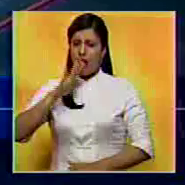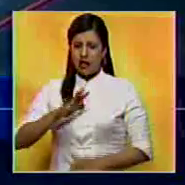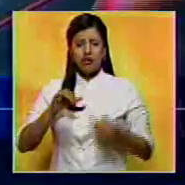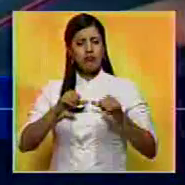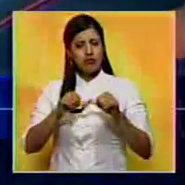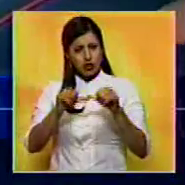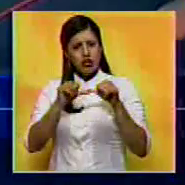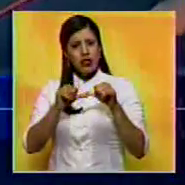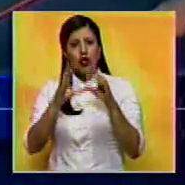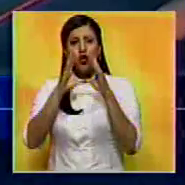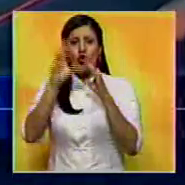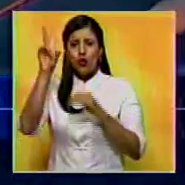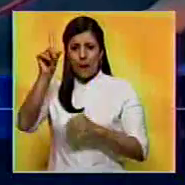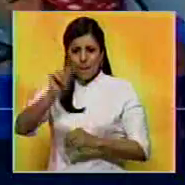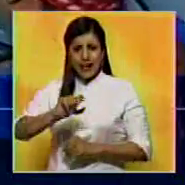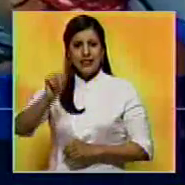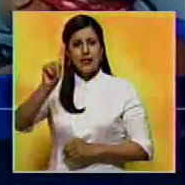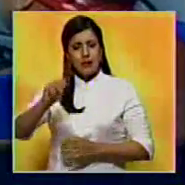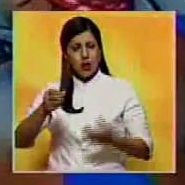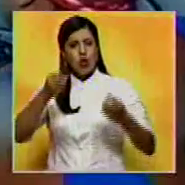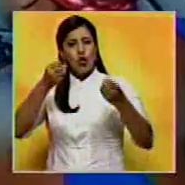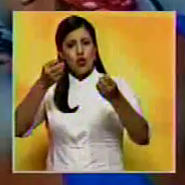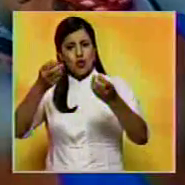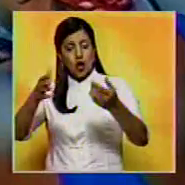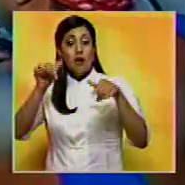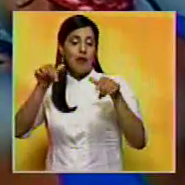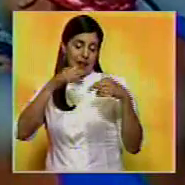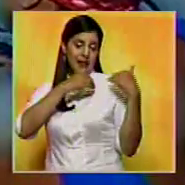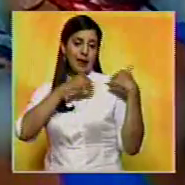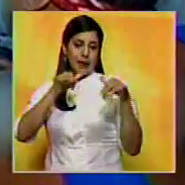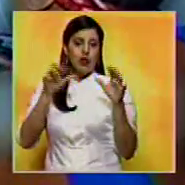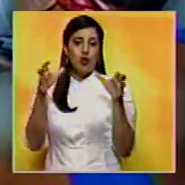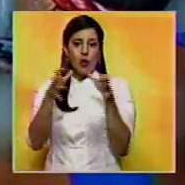la continuidad, es todos los meses. Y hoy le correspondía casualmente al sector.